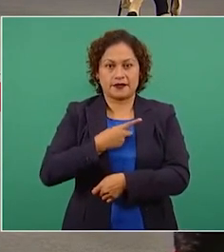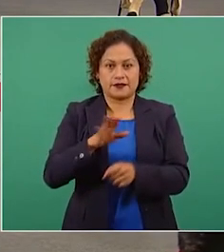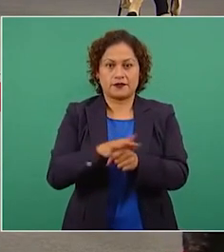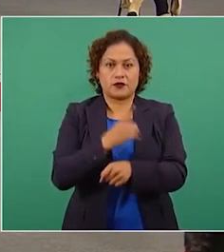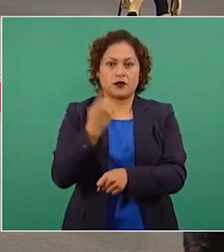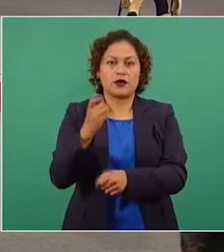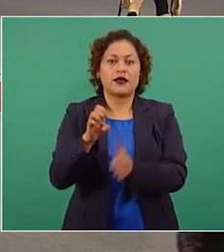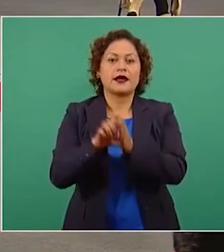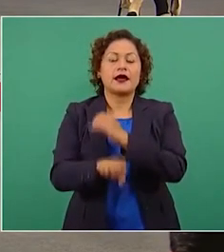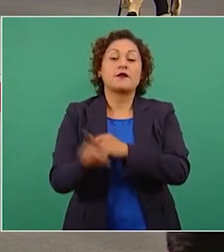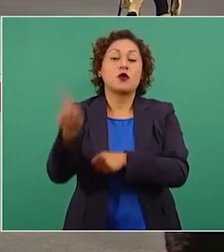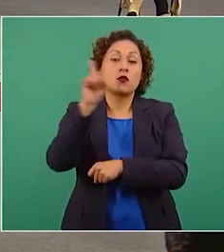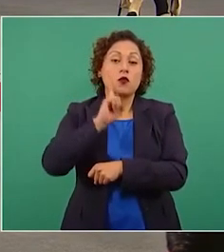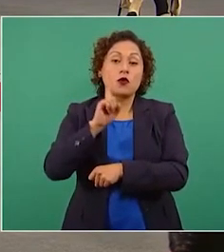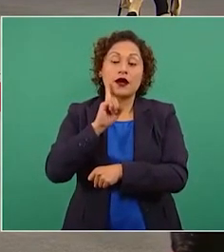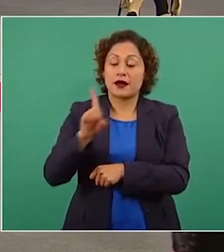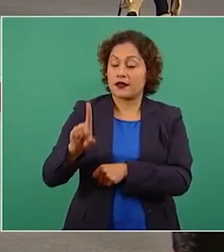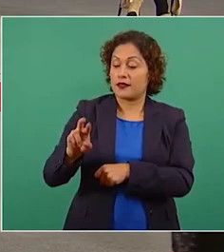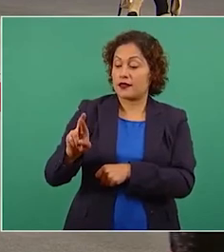Deisser.